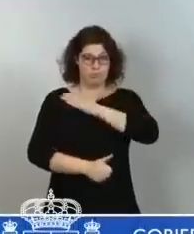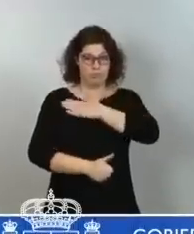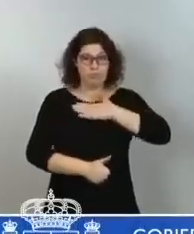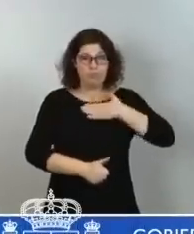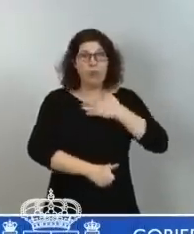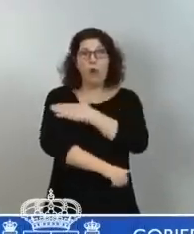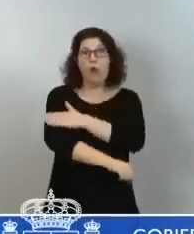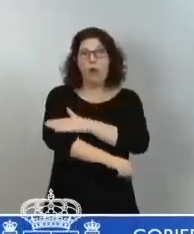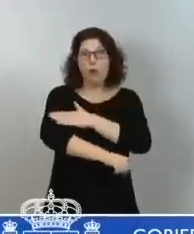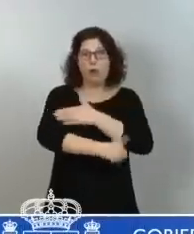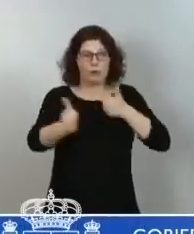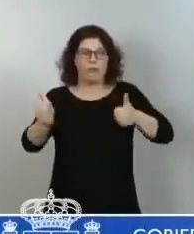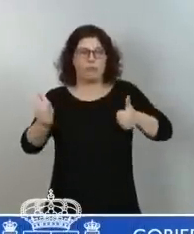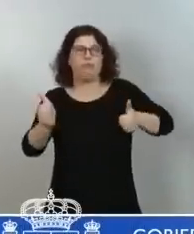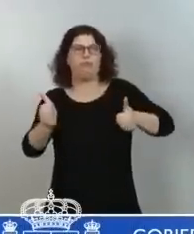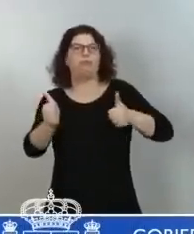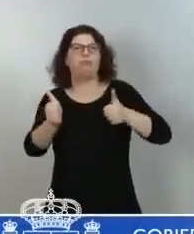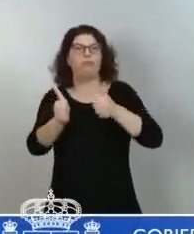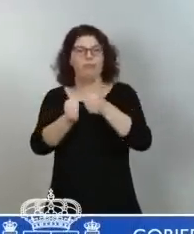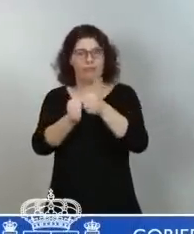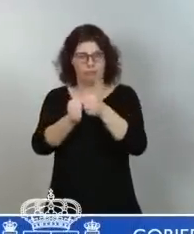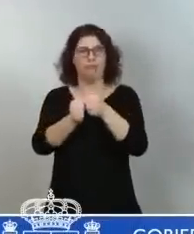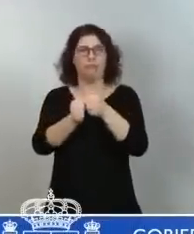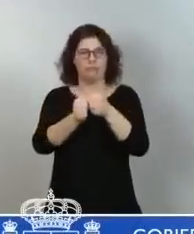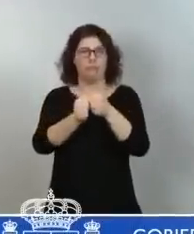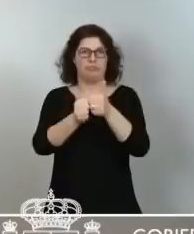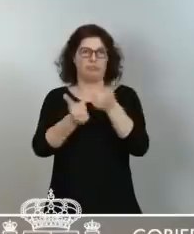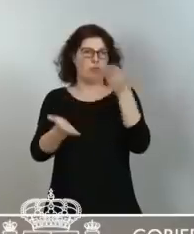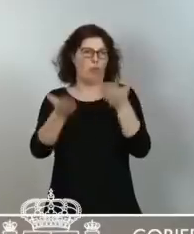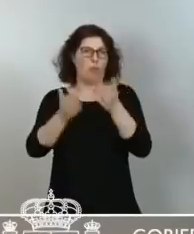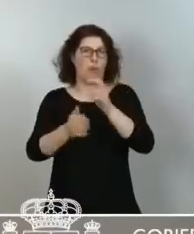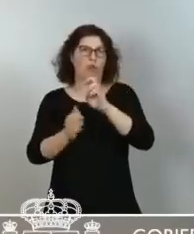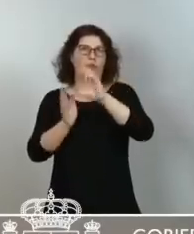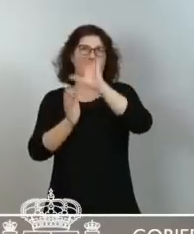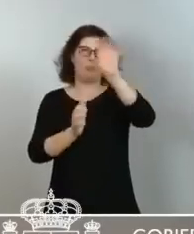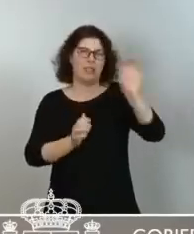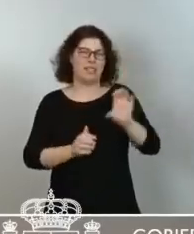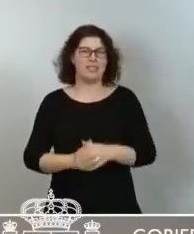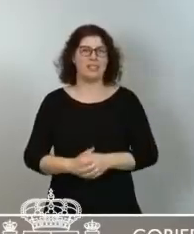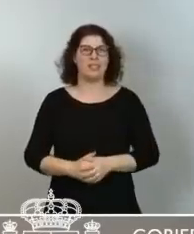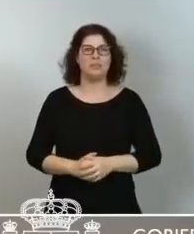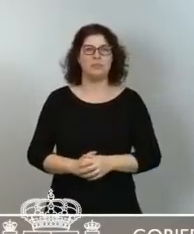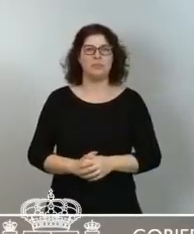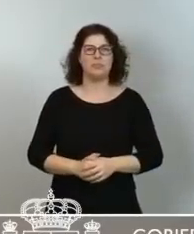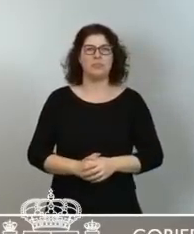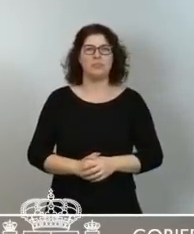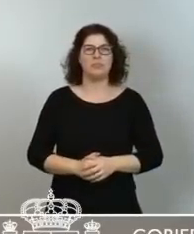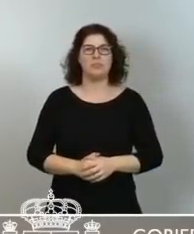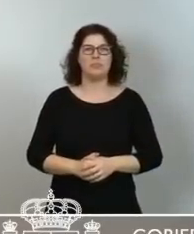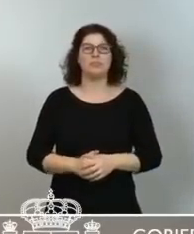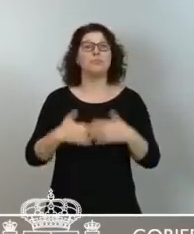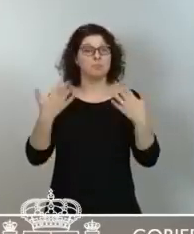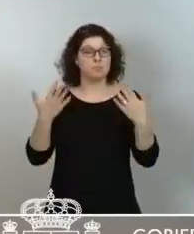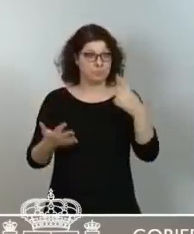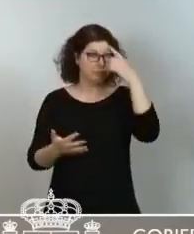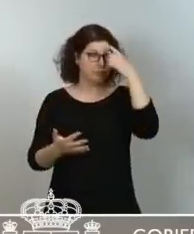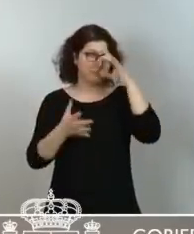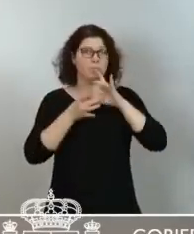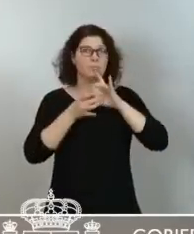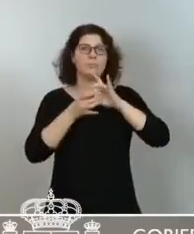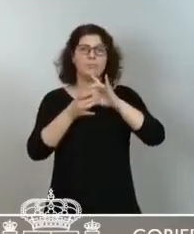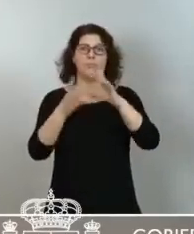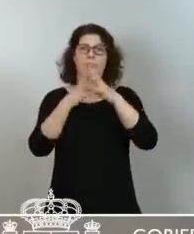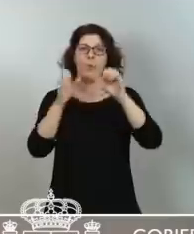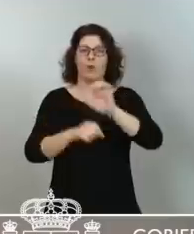competitiva con respecto a los países de nuestro entorno. A propósito del acuerdo europeo, ¿qué significa